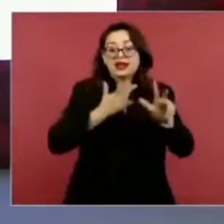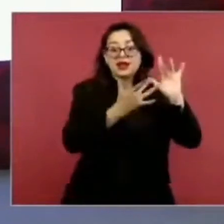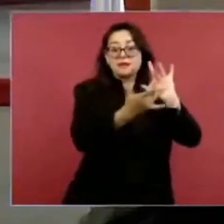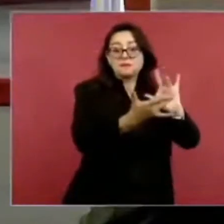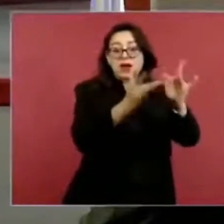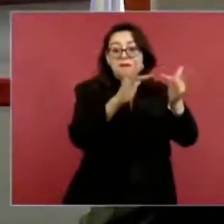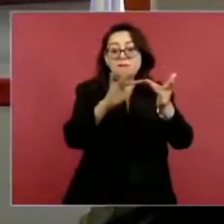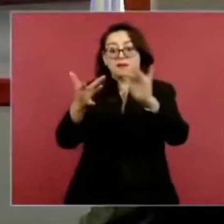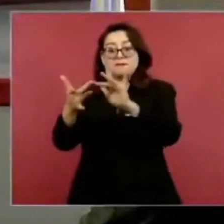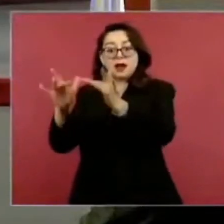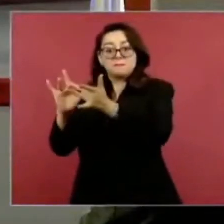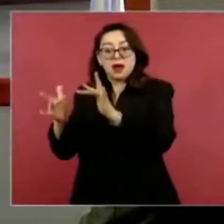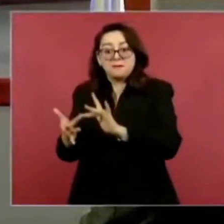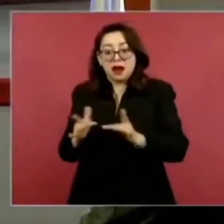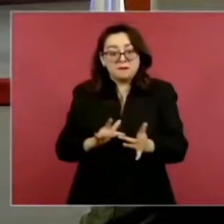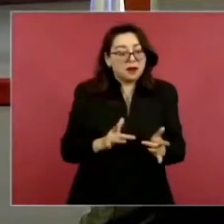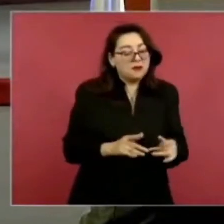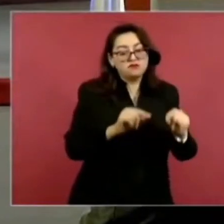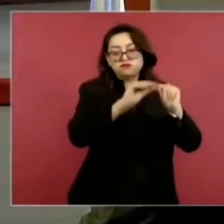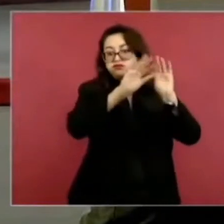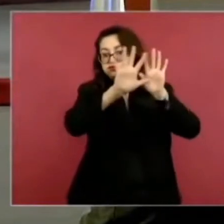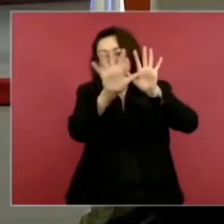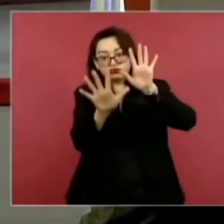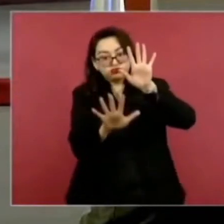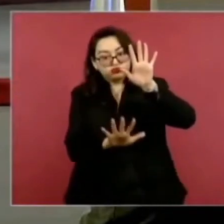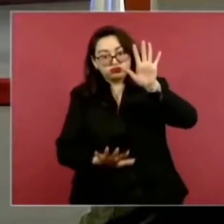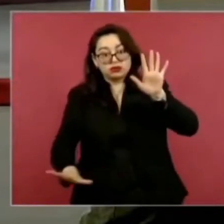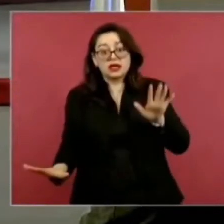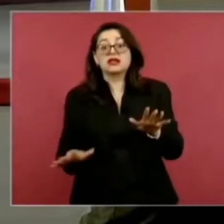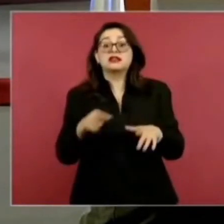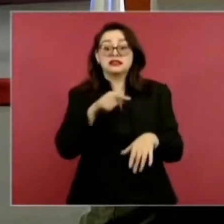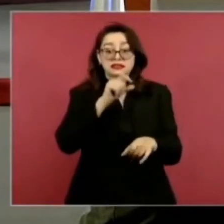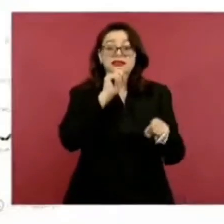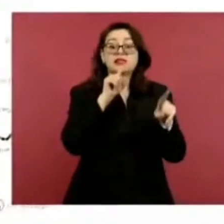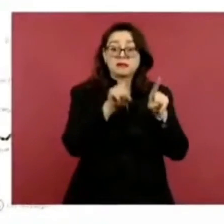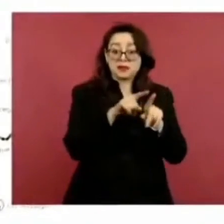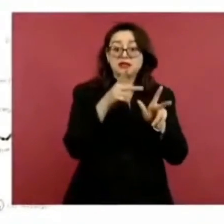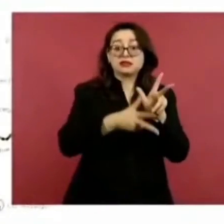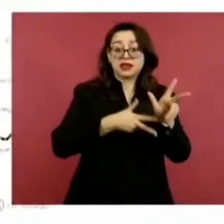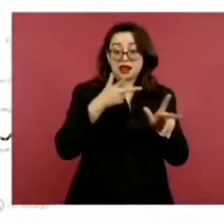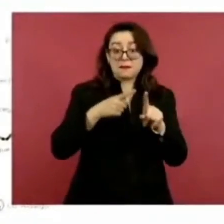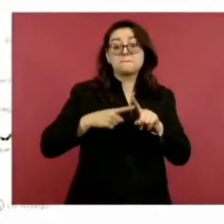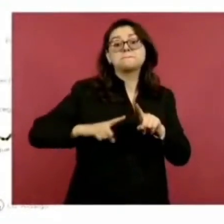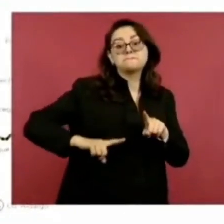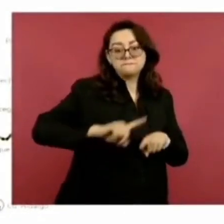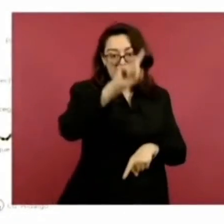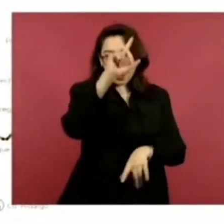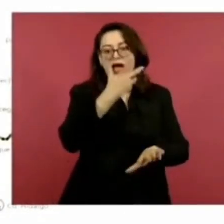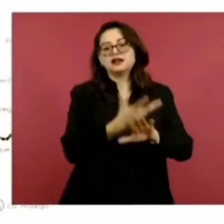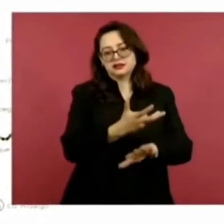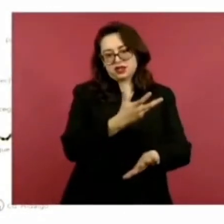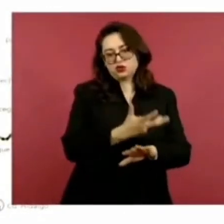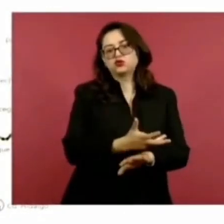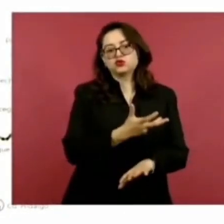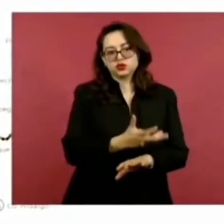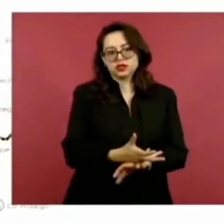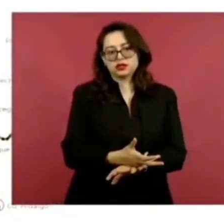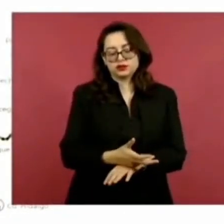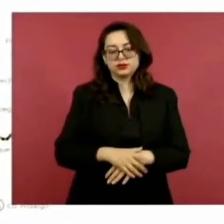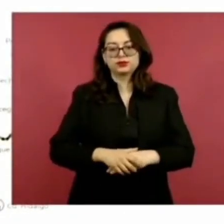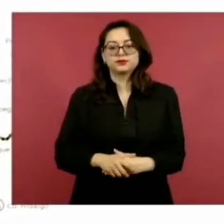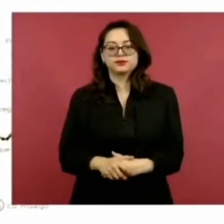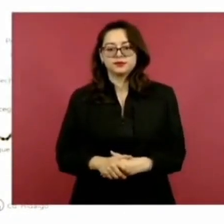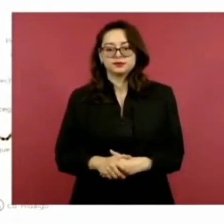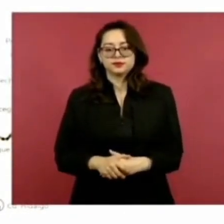con ciudades de Estados Unidos, con redes que comunican